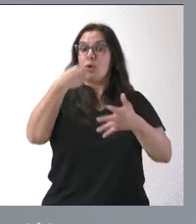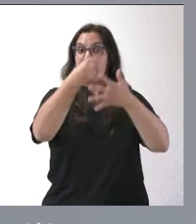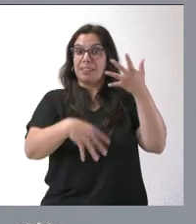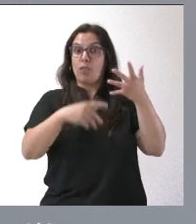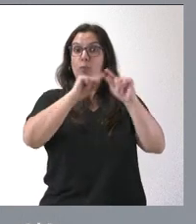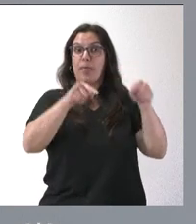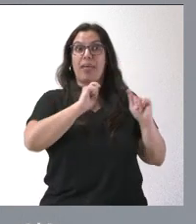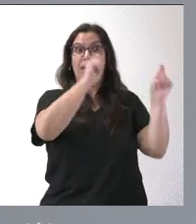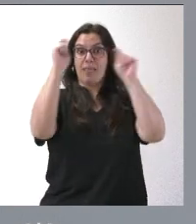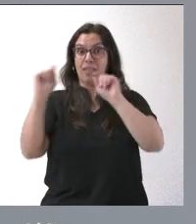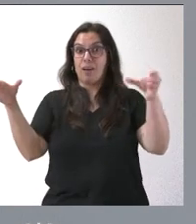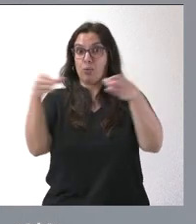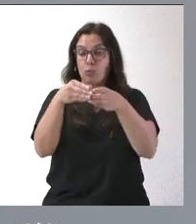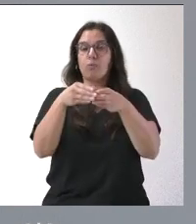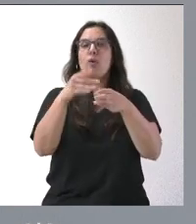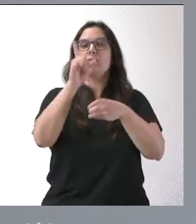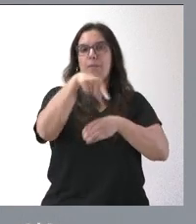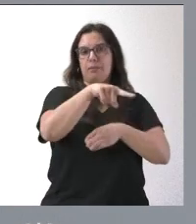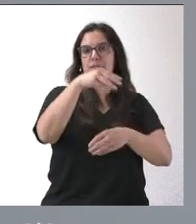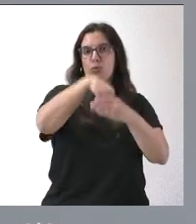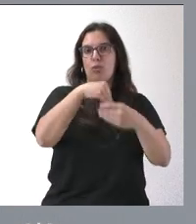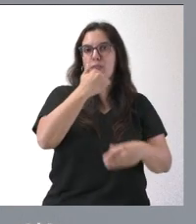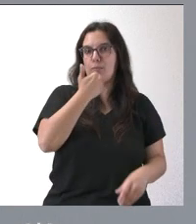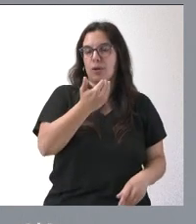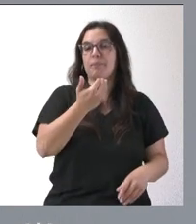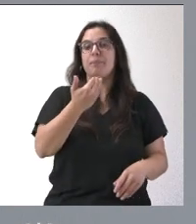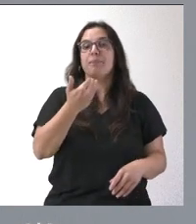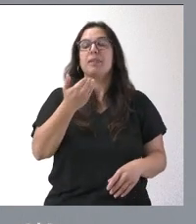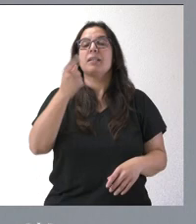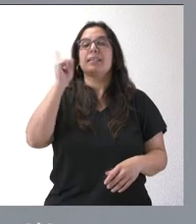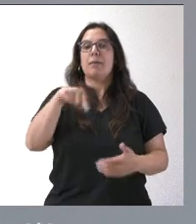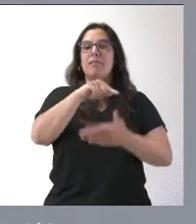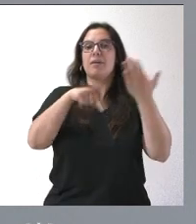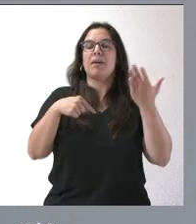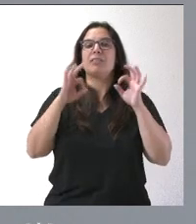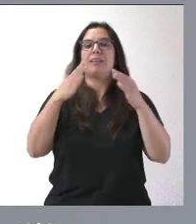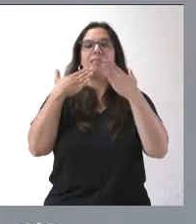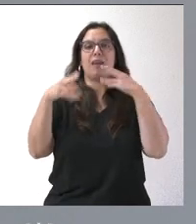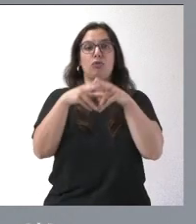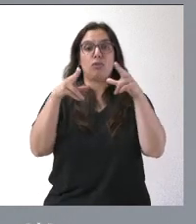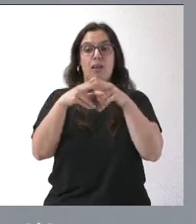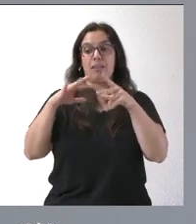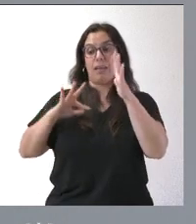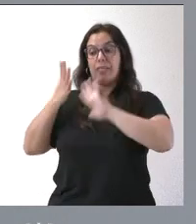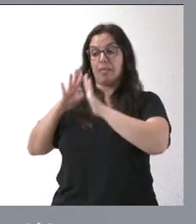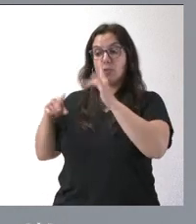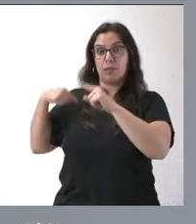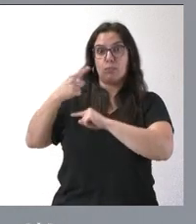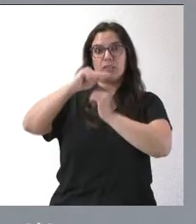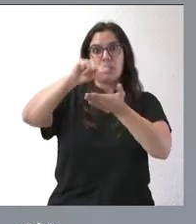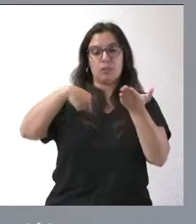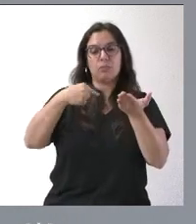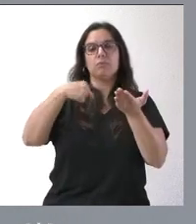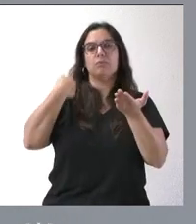provincias donde el operativo se refuerza. Desde entonces se firmó un acuerdo en el ámbito del diálogo social que venimos desarrollando. Esta misma semana el